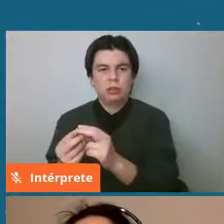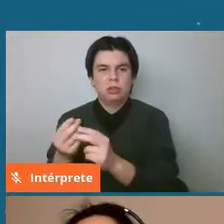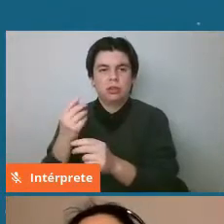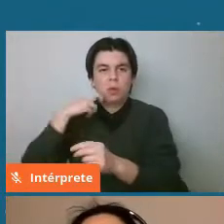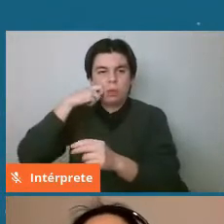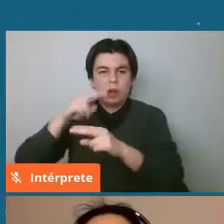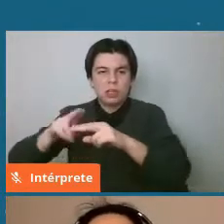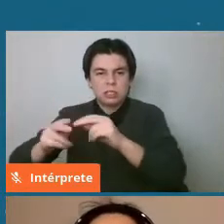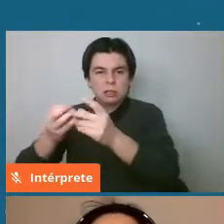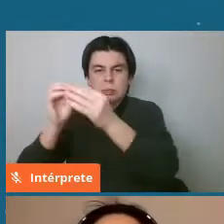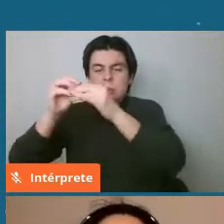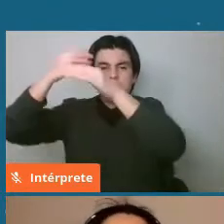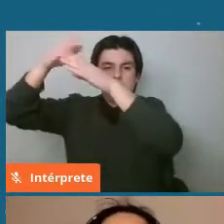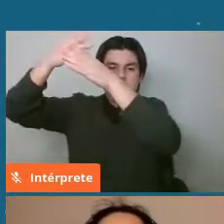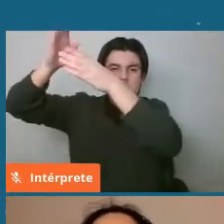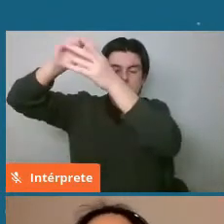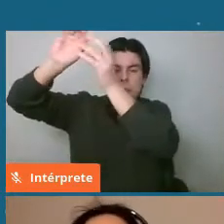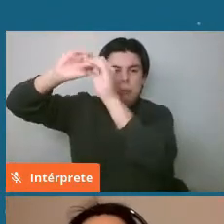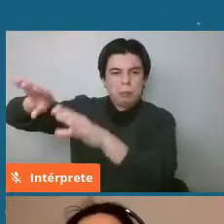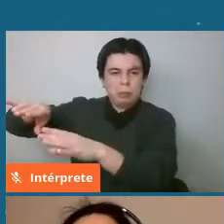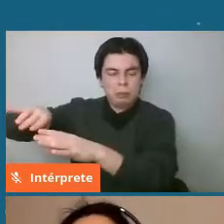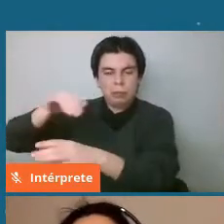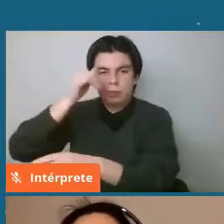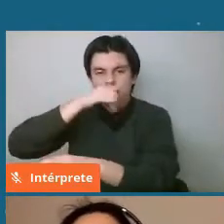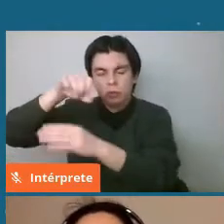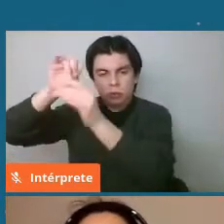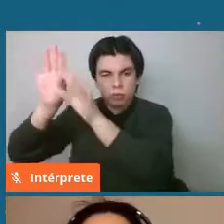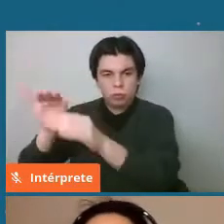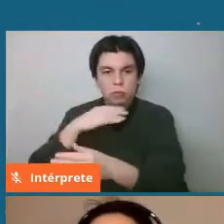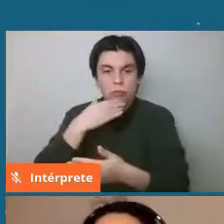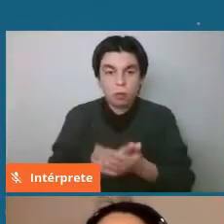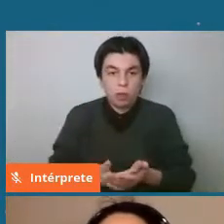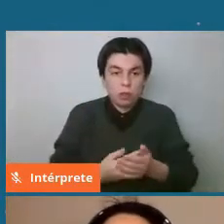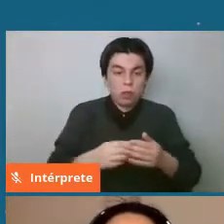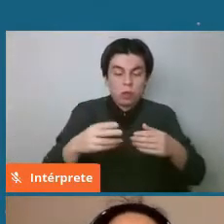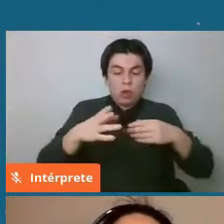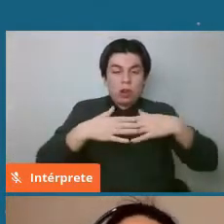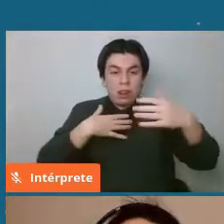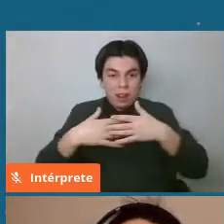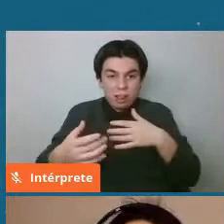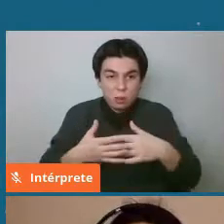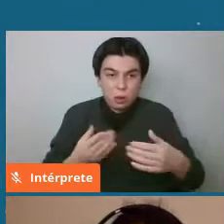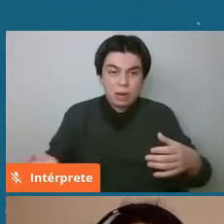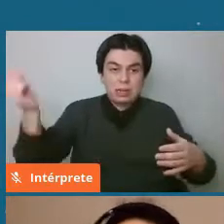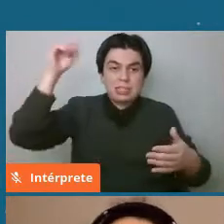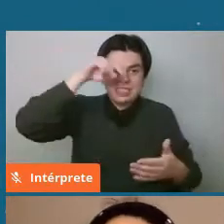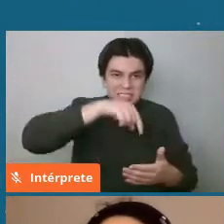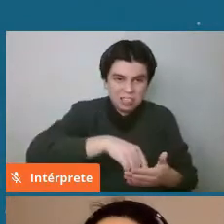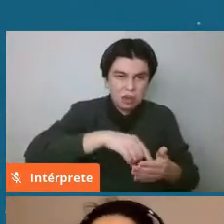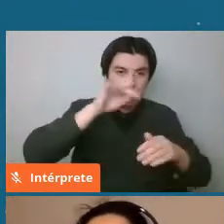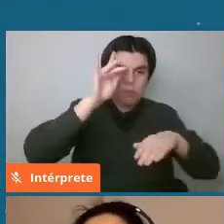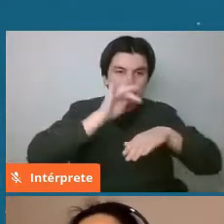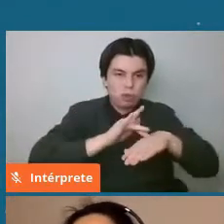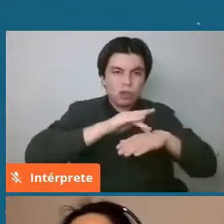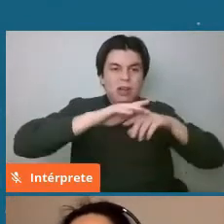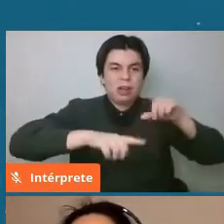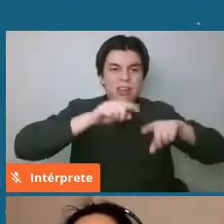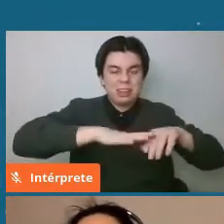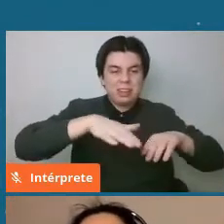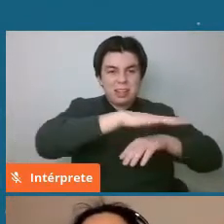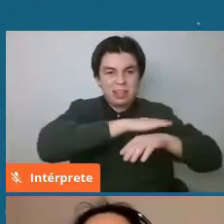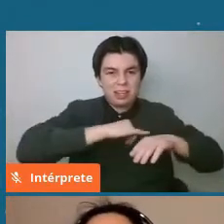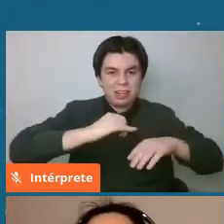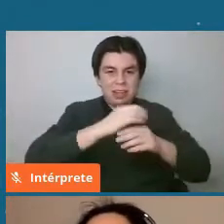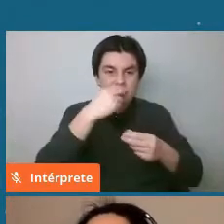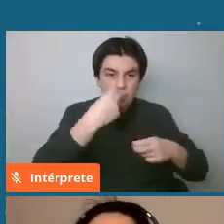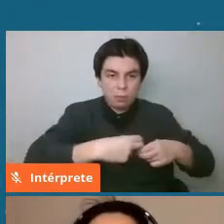cuando es la roca natural que sobrevivió el paso a la atmósfera y llegó como una roca coherente a la superficie de